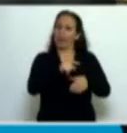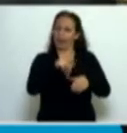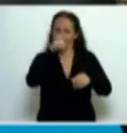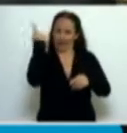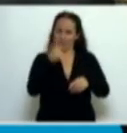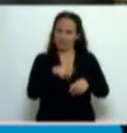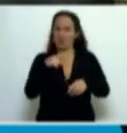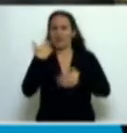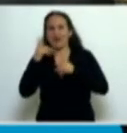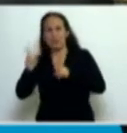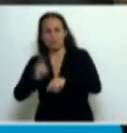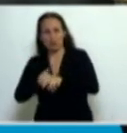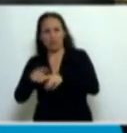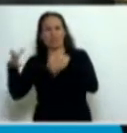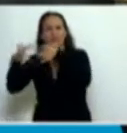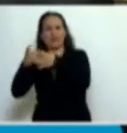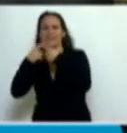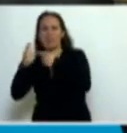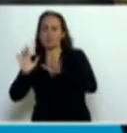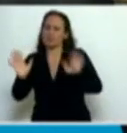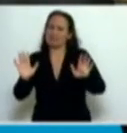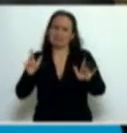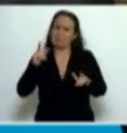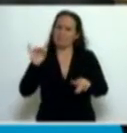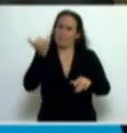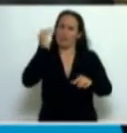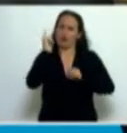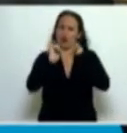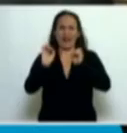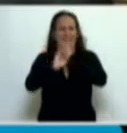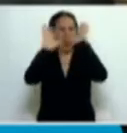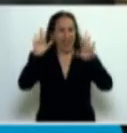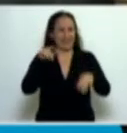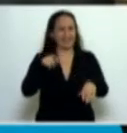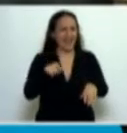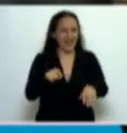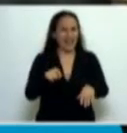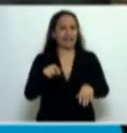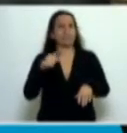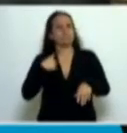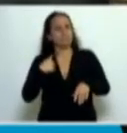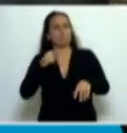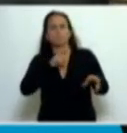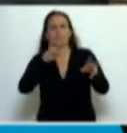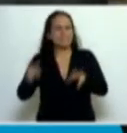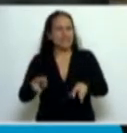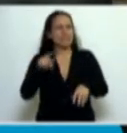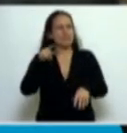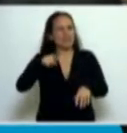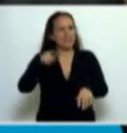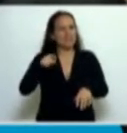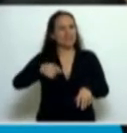referirse a consultores merece por lo menos la aclaración de que estamos hablando de cuestiones absolutamente